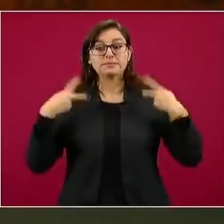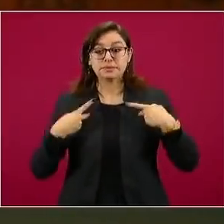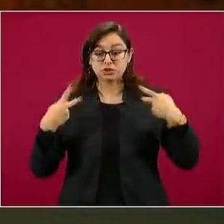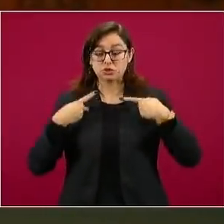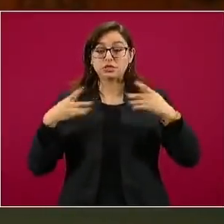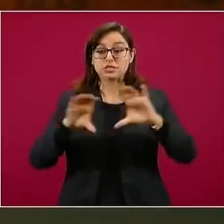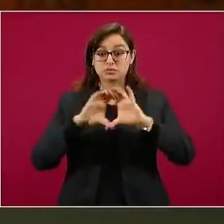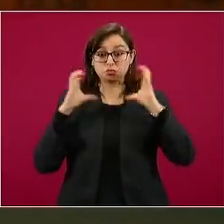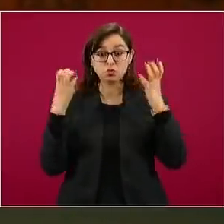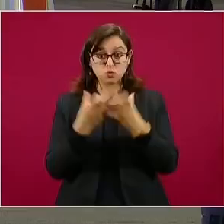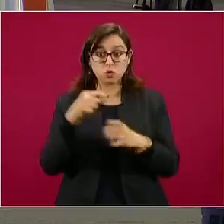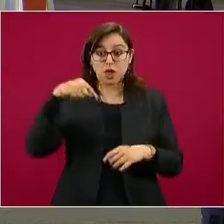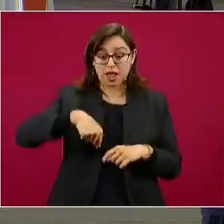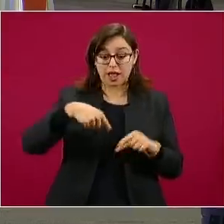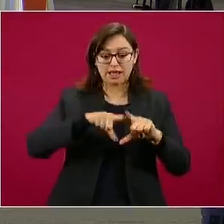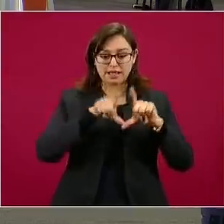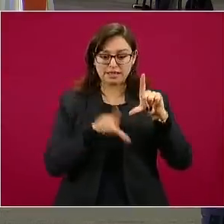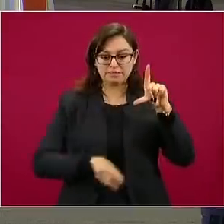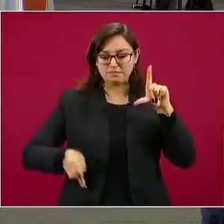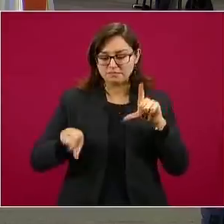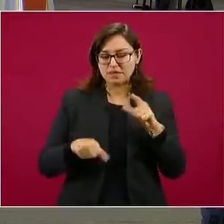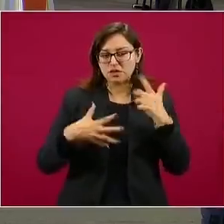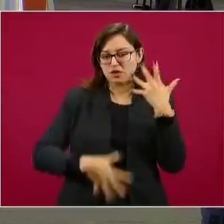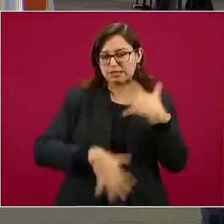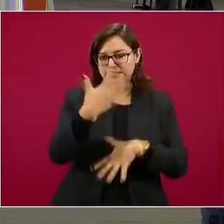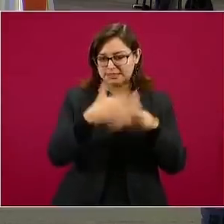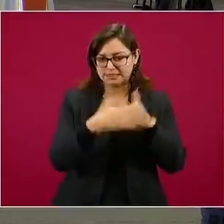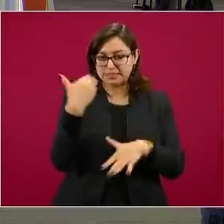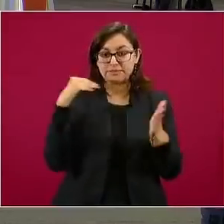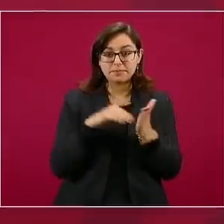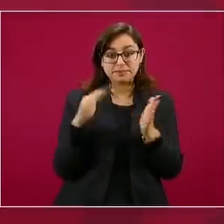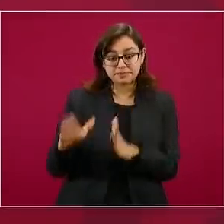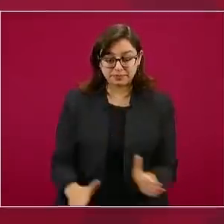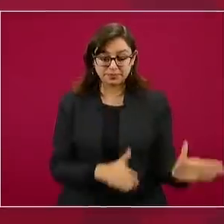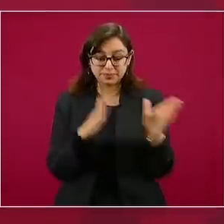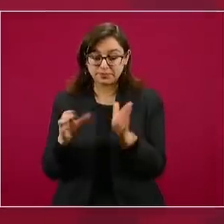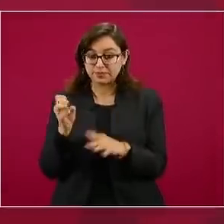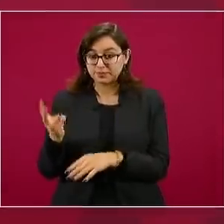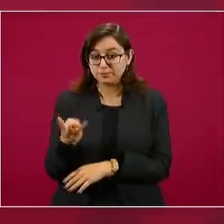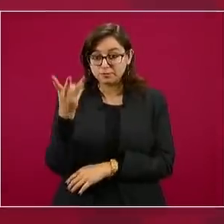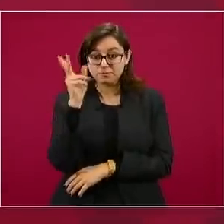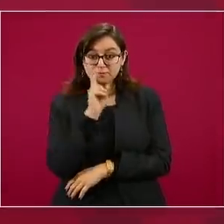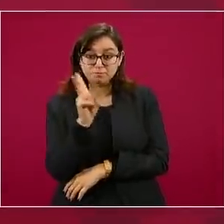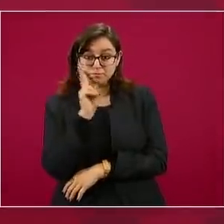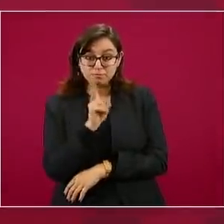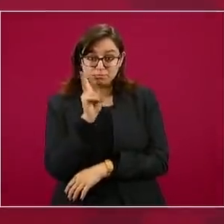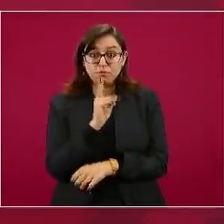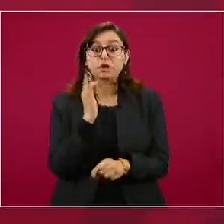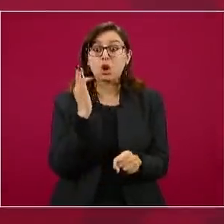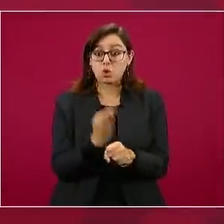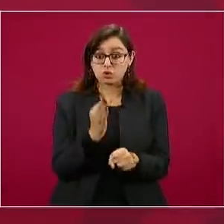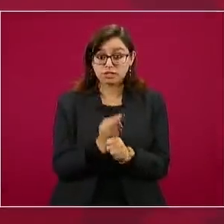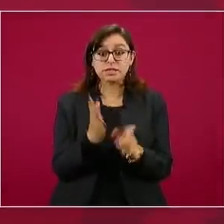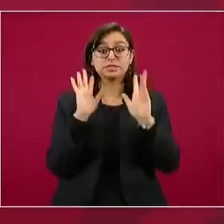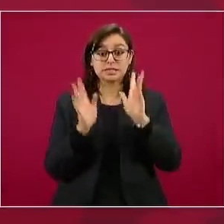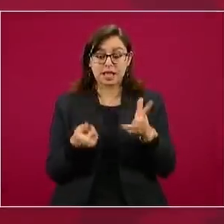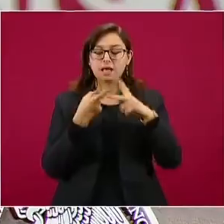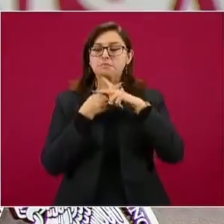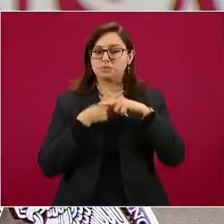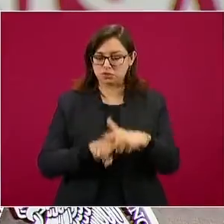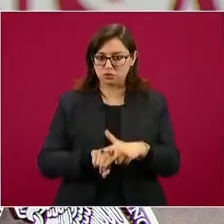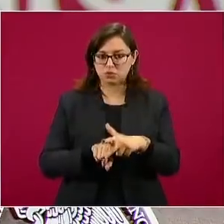y en México entre 10 y 15 mil. Esta fase 3 del ensayo clínico que se desempeña en este momento en el mundo